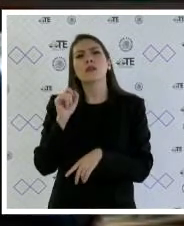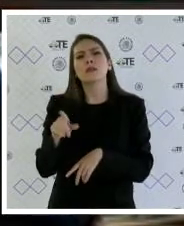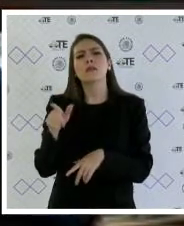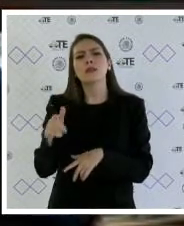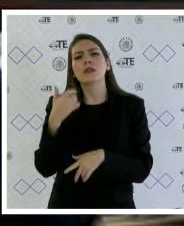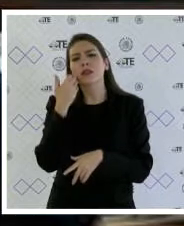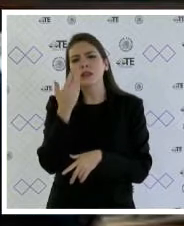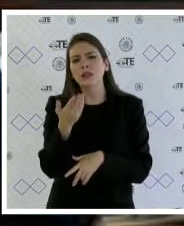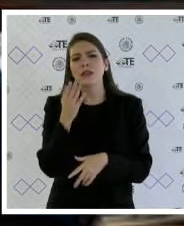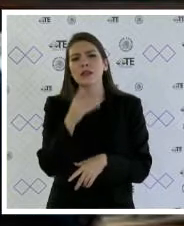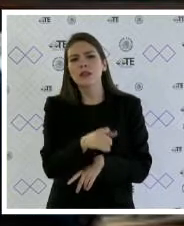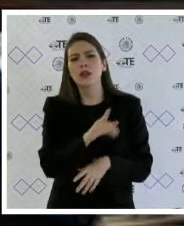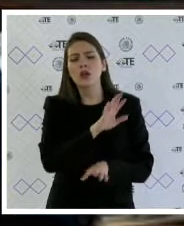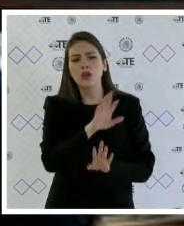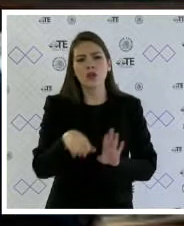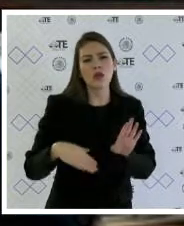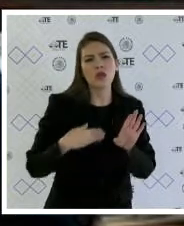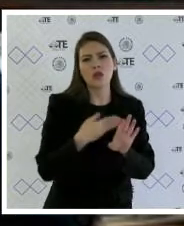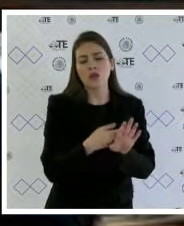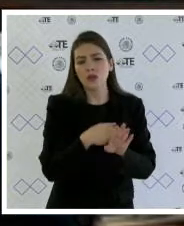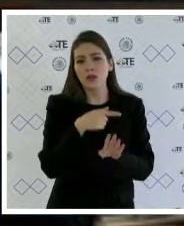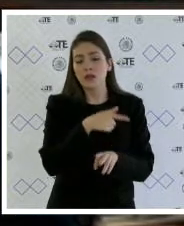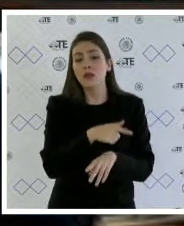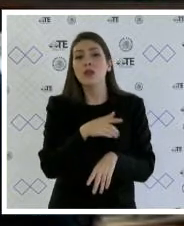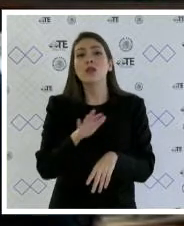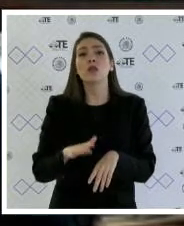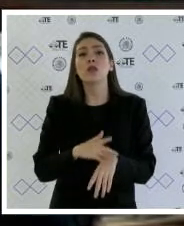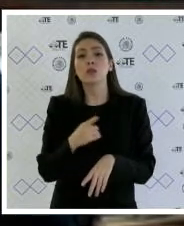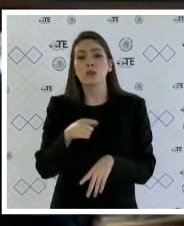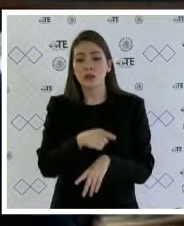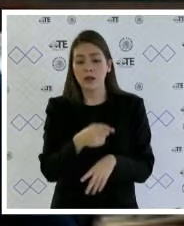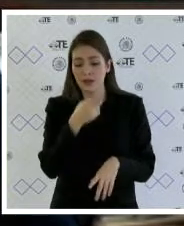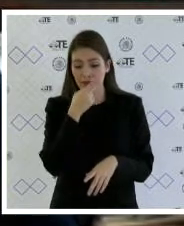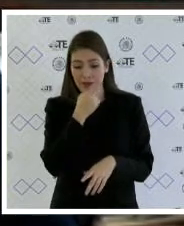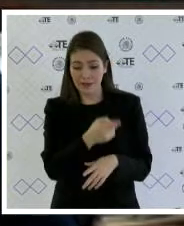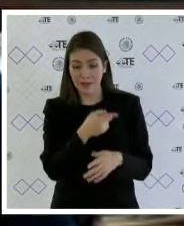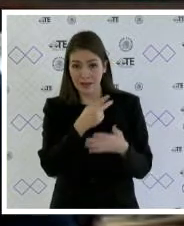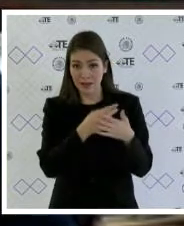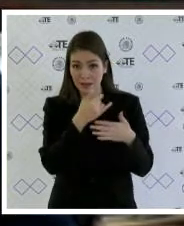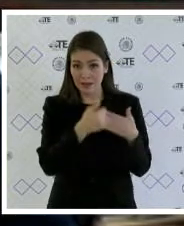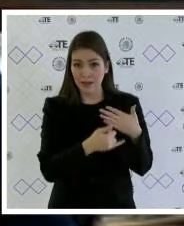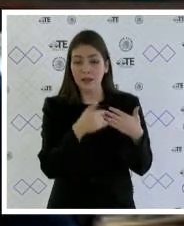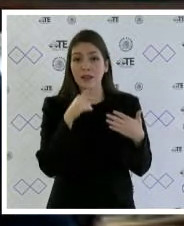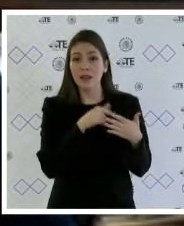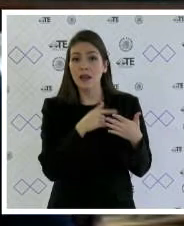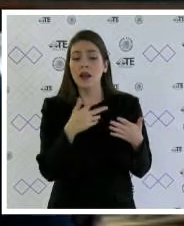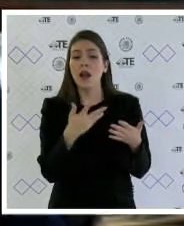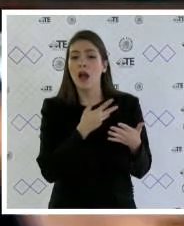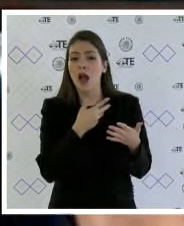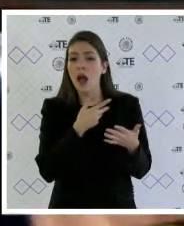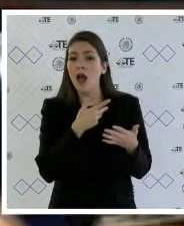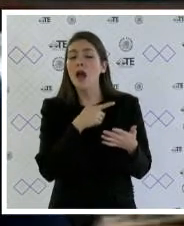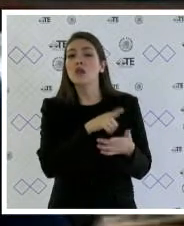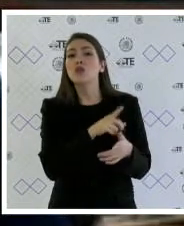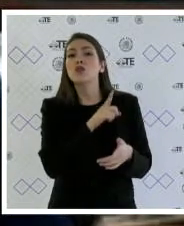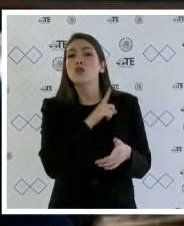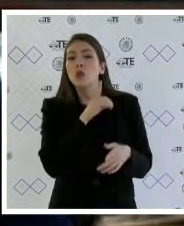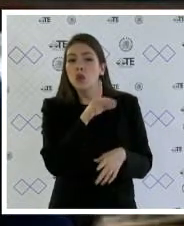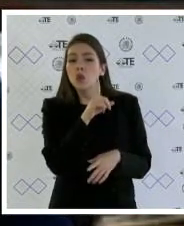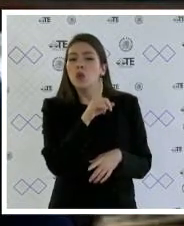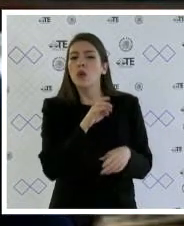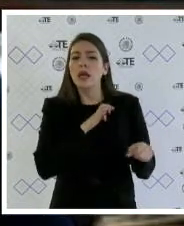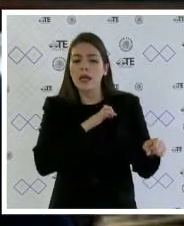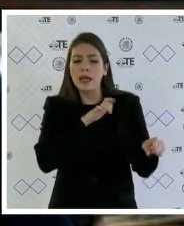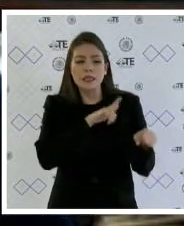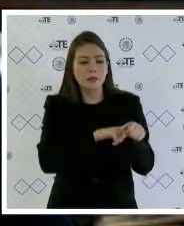impugnar, porque en el proyecto se sostiene que aplica un caso de excepción relacionado con el interés